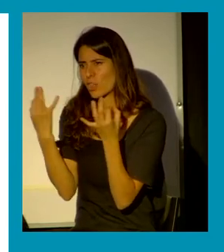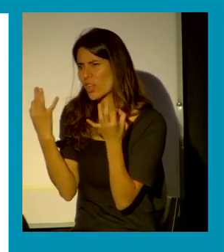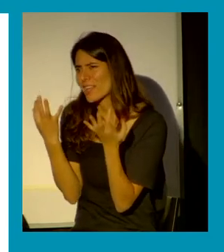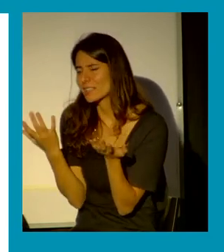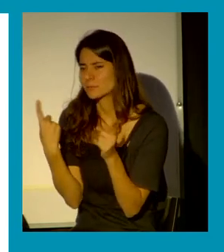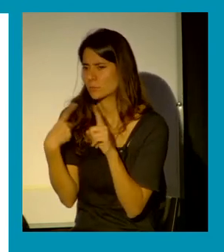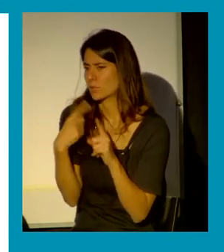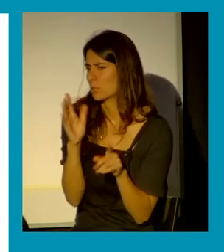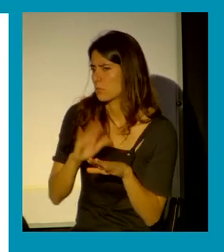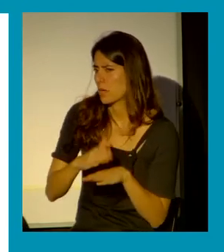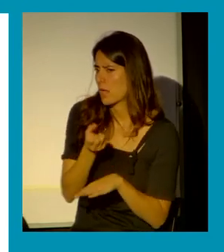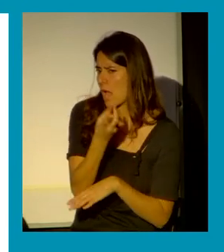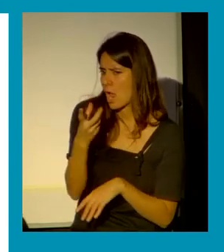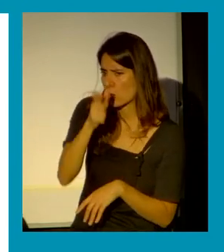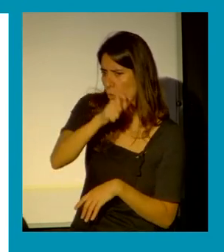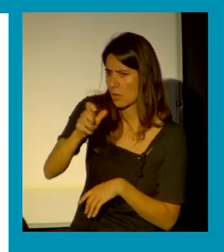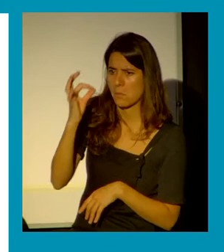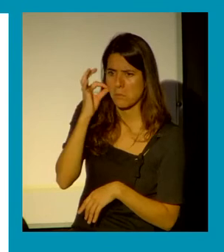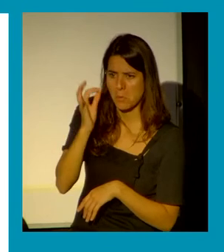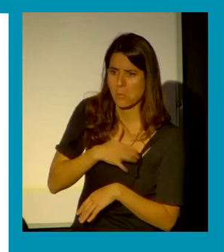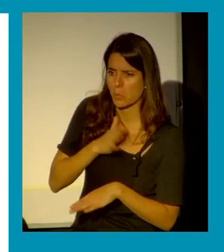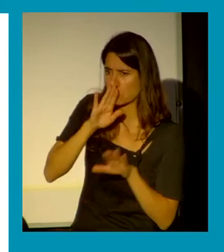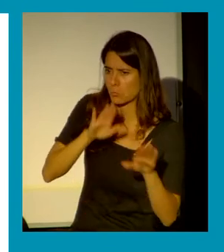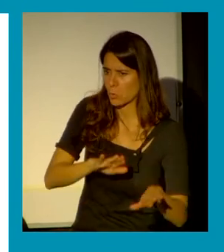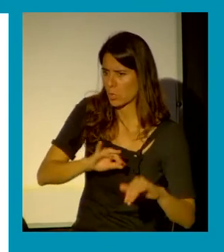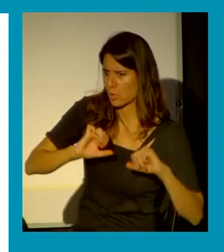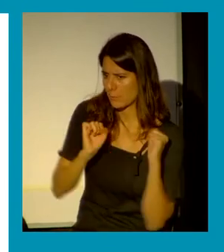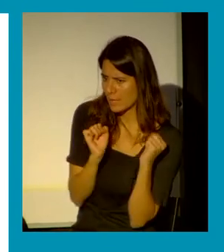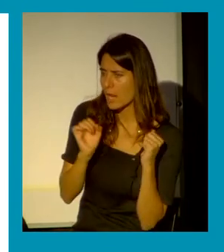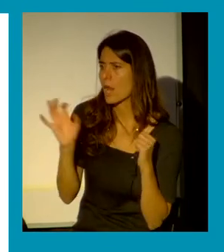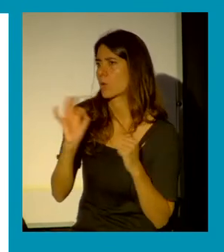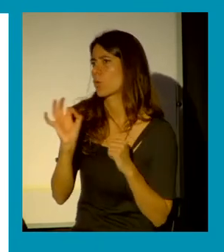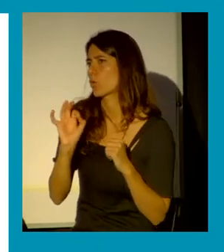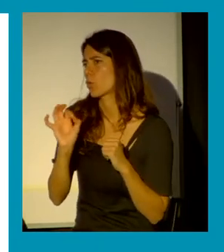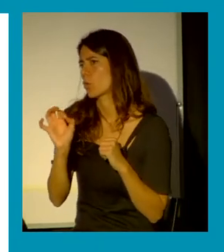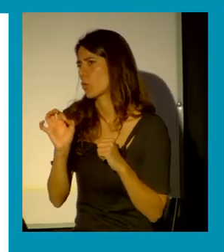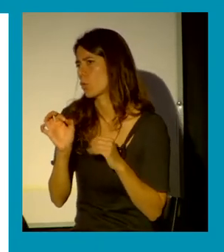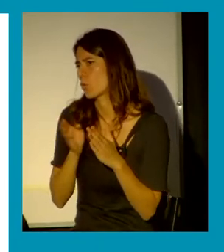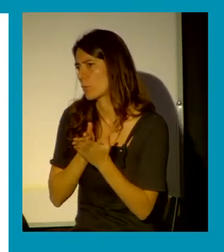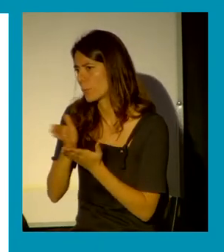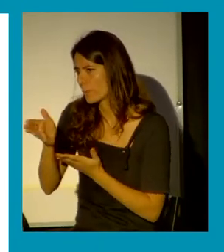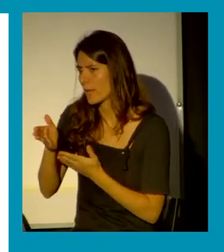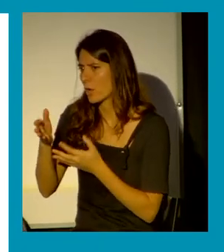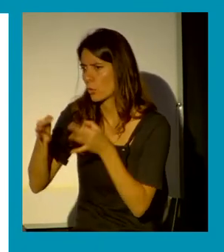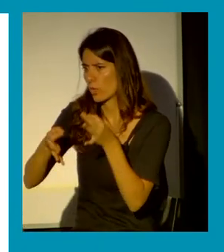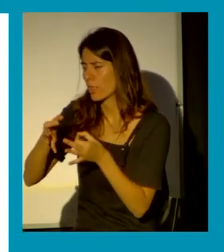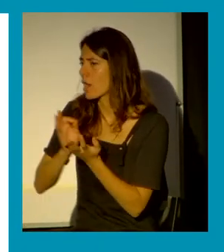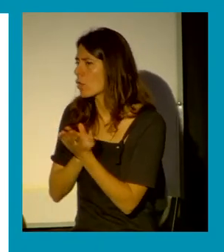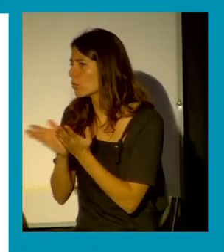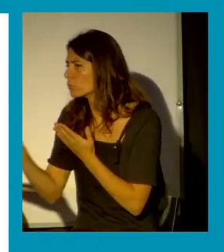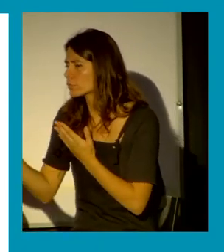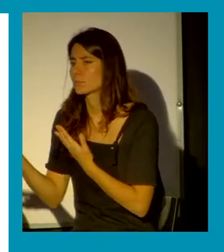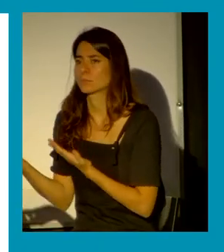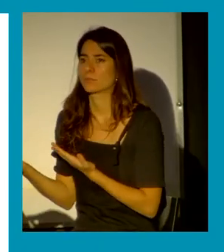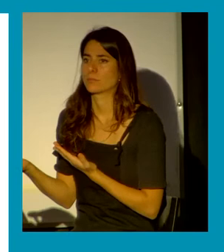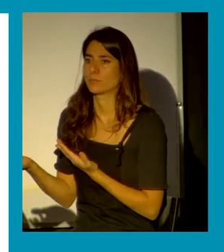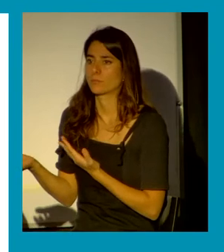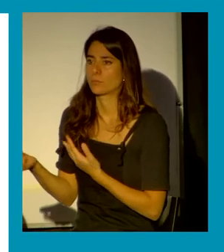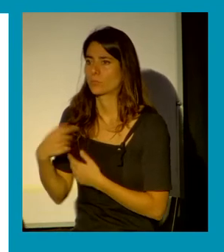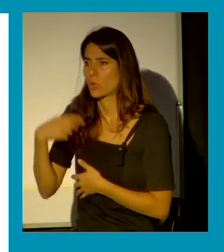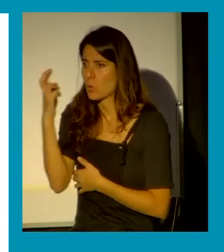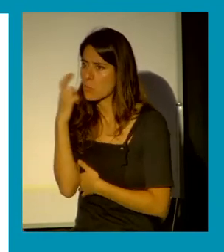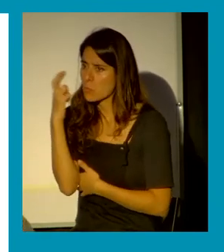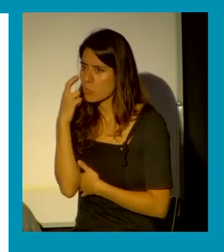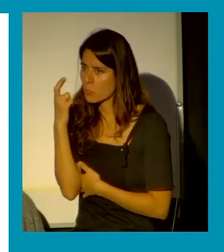vía del castigo en la vía judicial también tengo tengo mucho temor de cómo puede ser aplicado algún